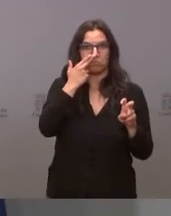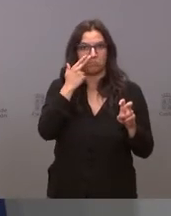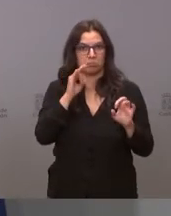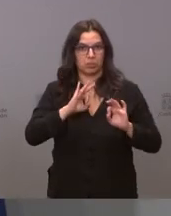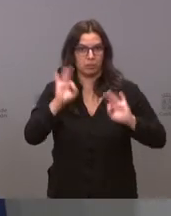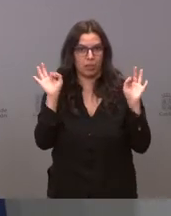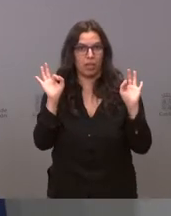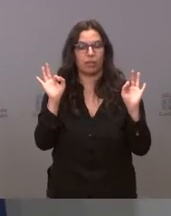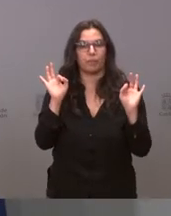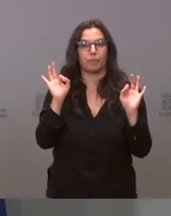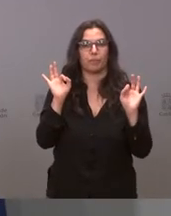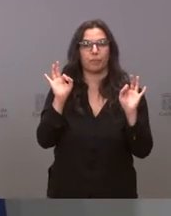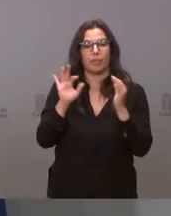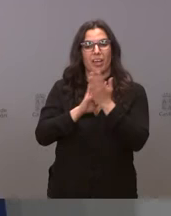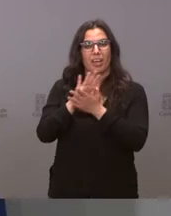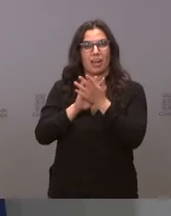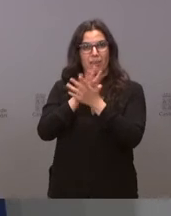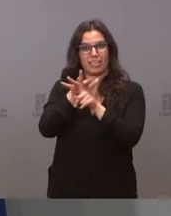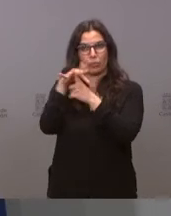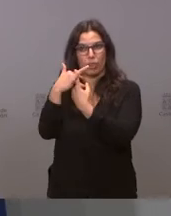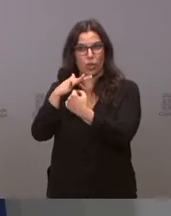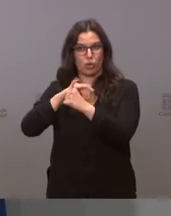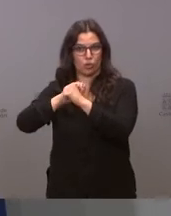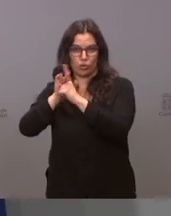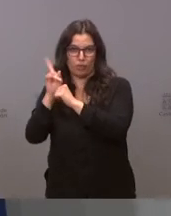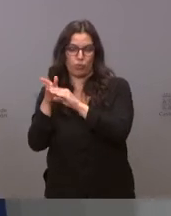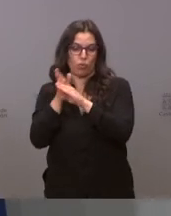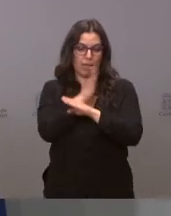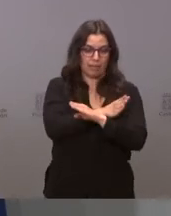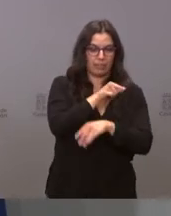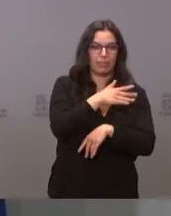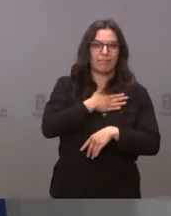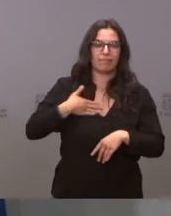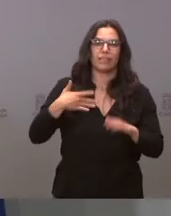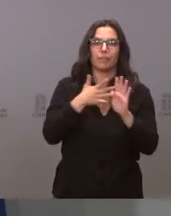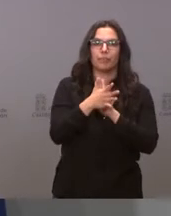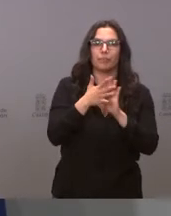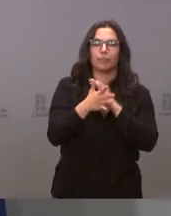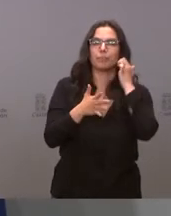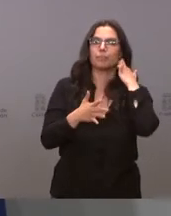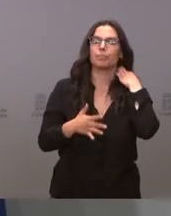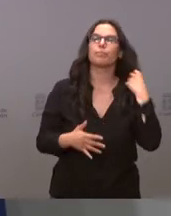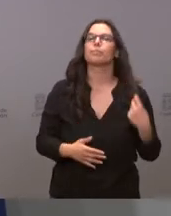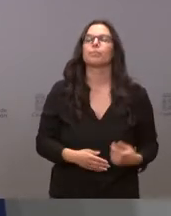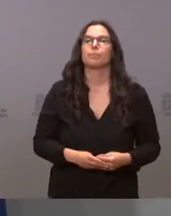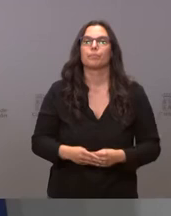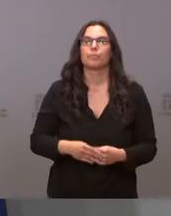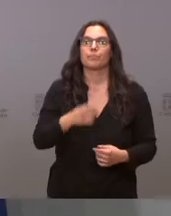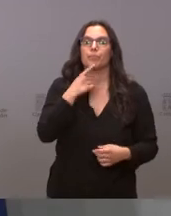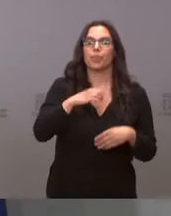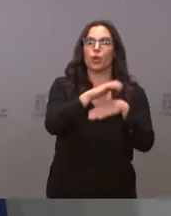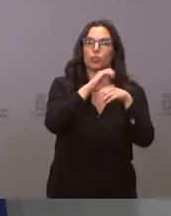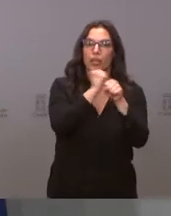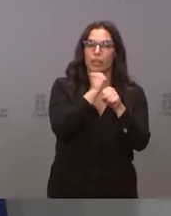antes de hablar de la situación sanitaria se ha felicitado a la consejera de